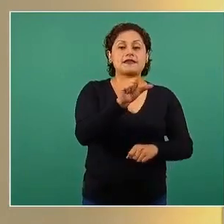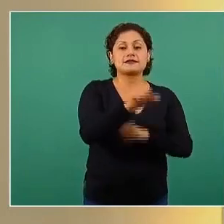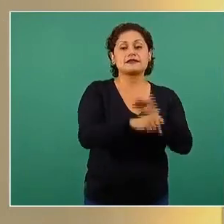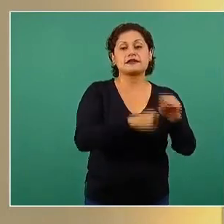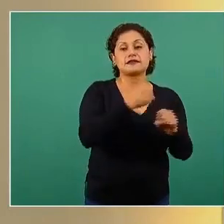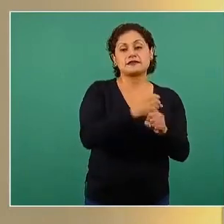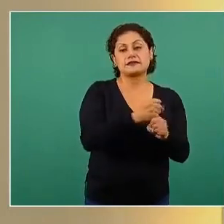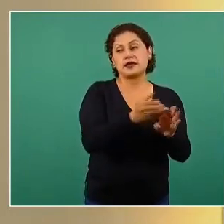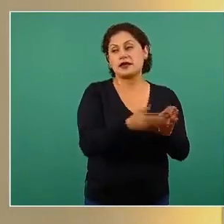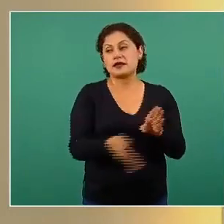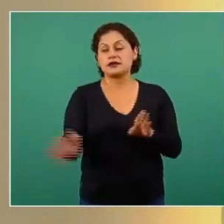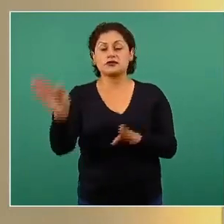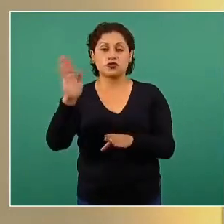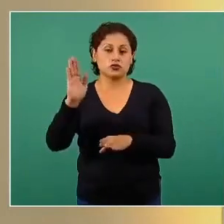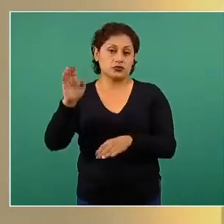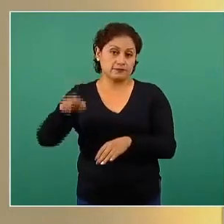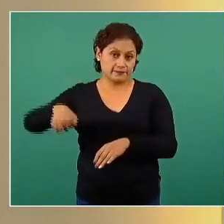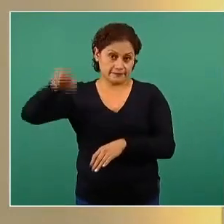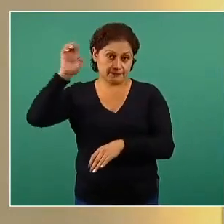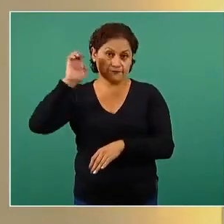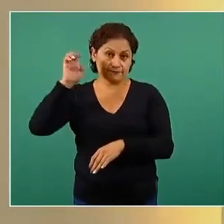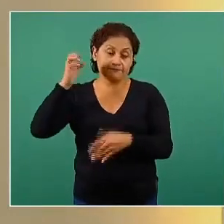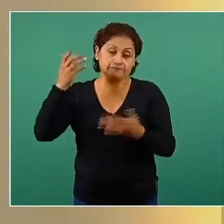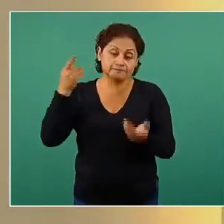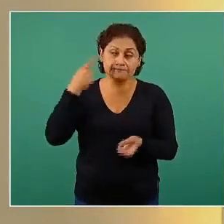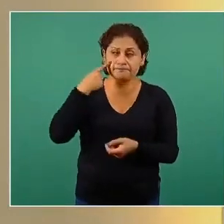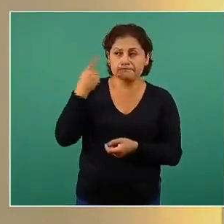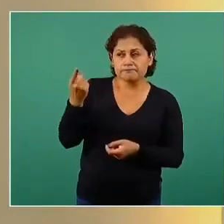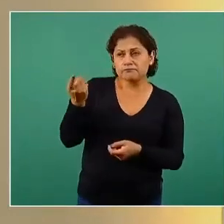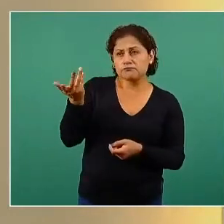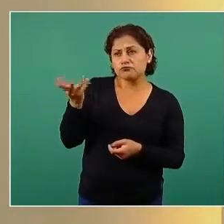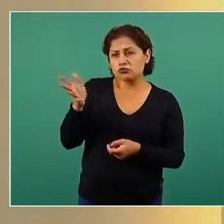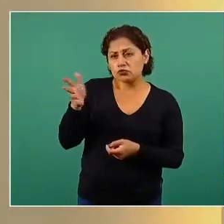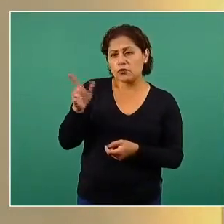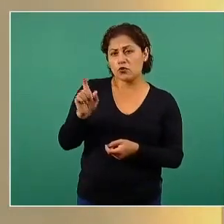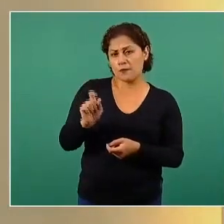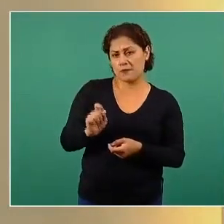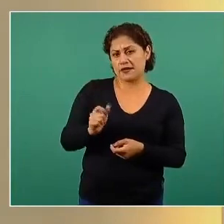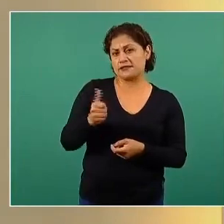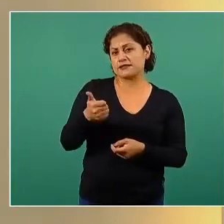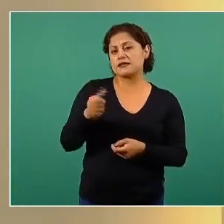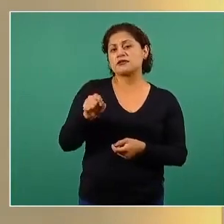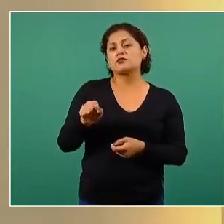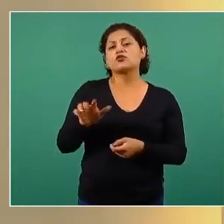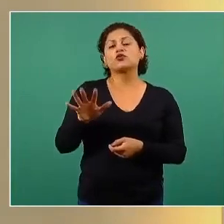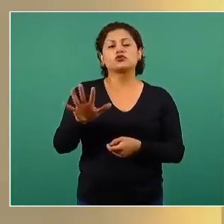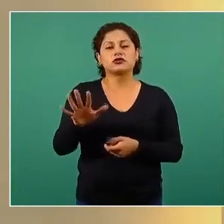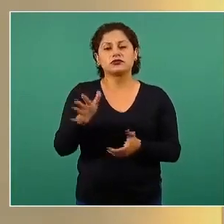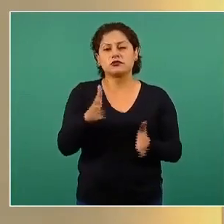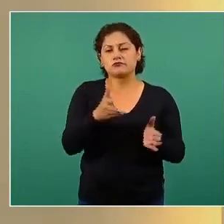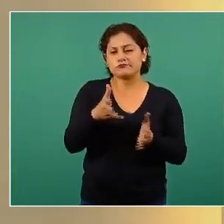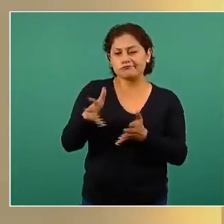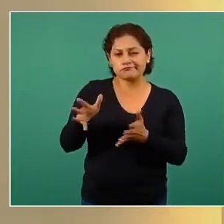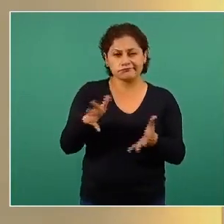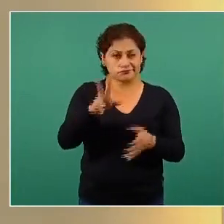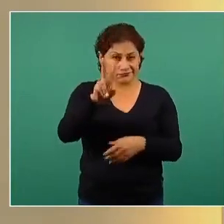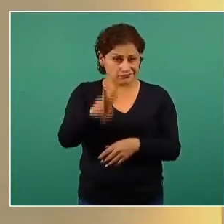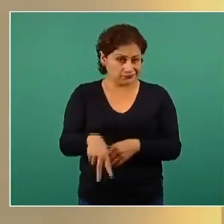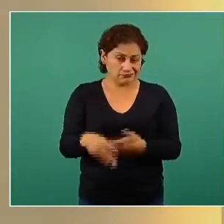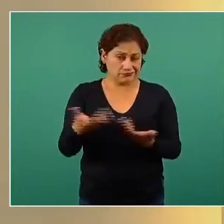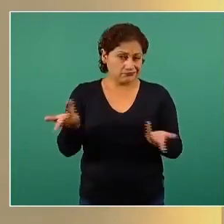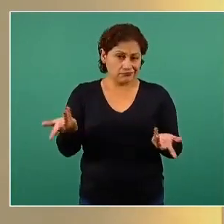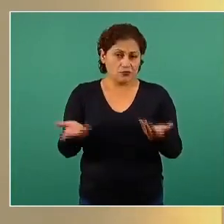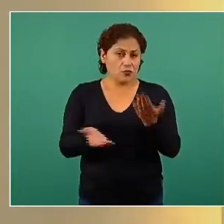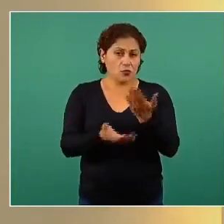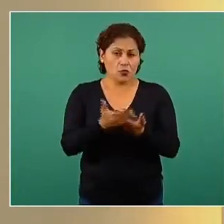sería, en lugar de 27, sería 26.5. Entonces, en realidad es un indicador